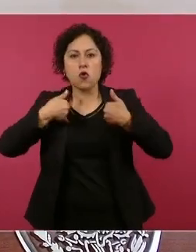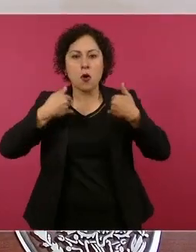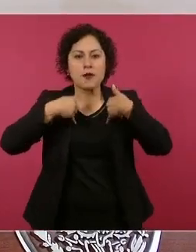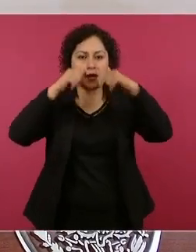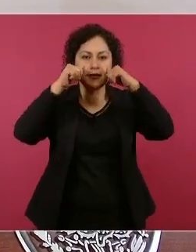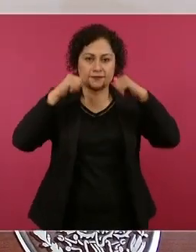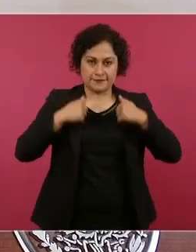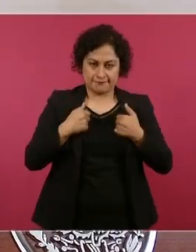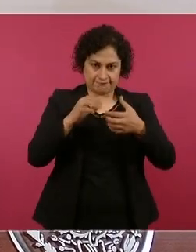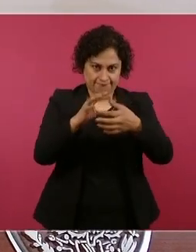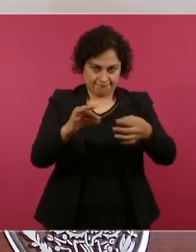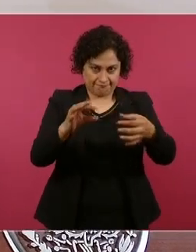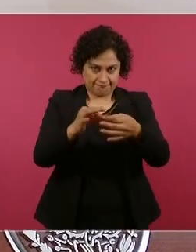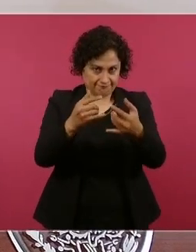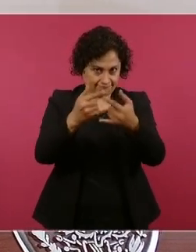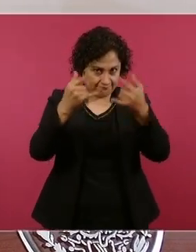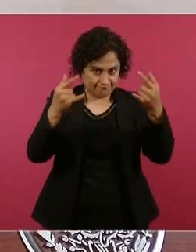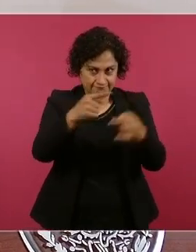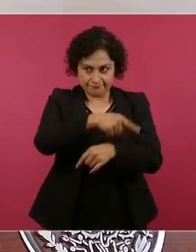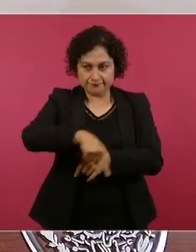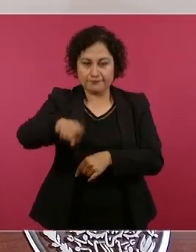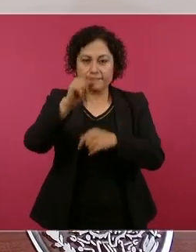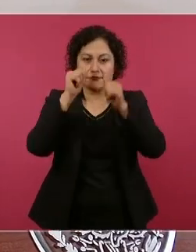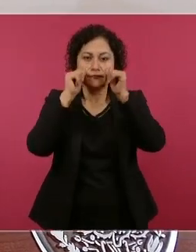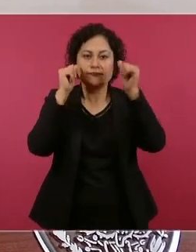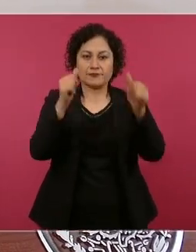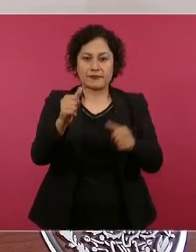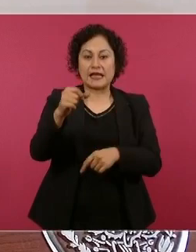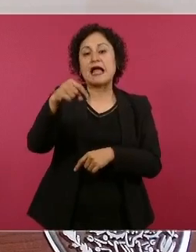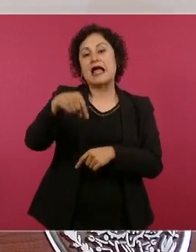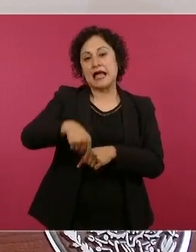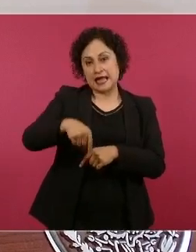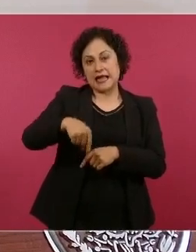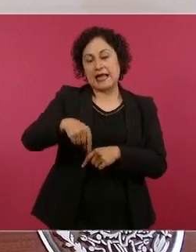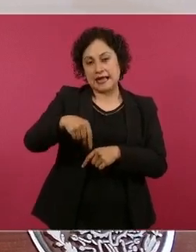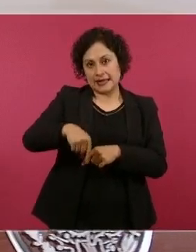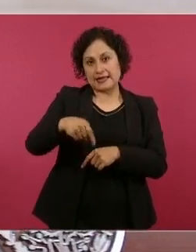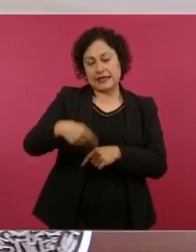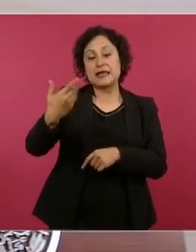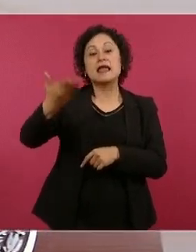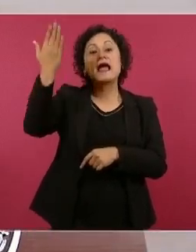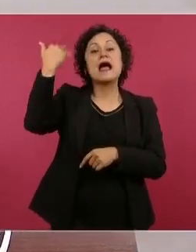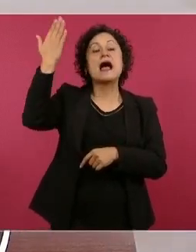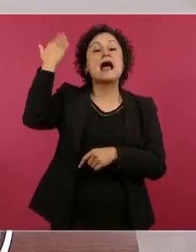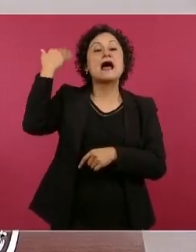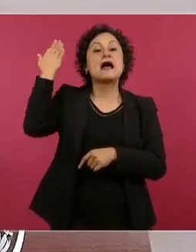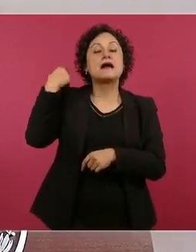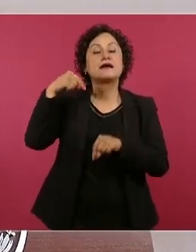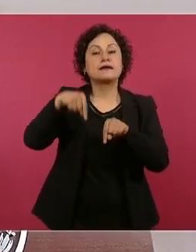hacían una ceremonia donde el embajador de Estados Unidos